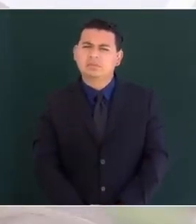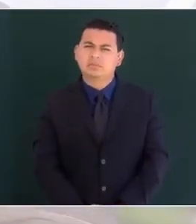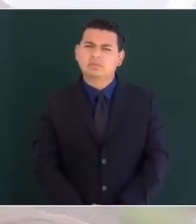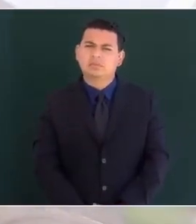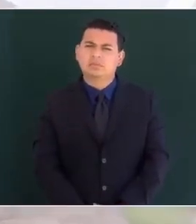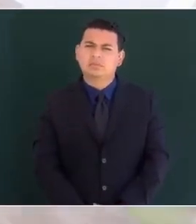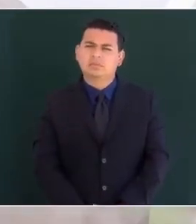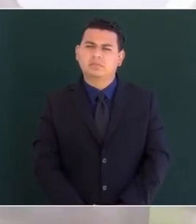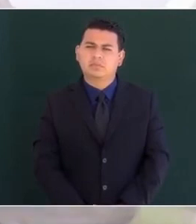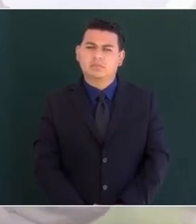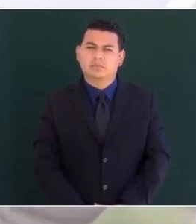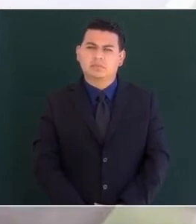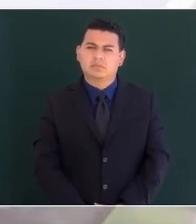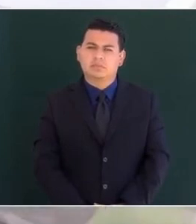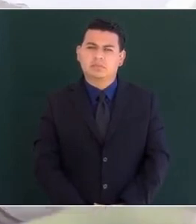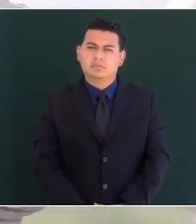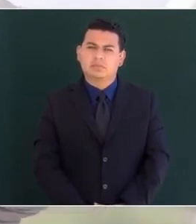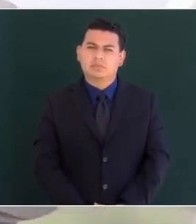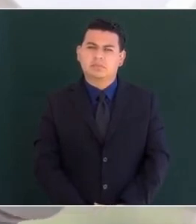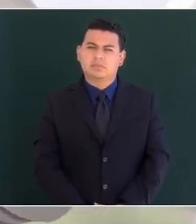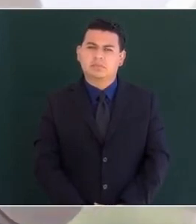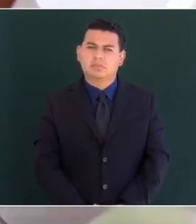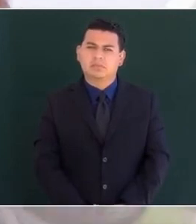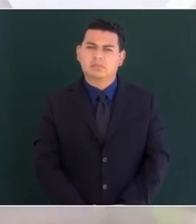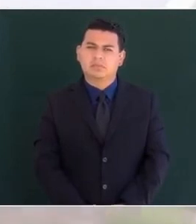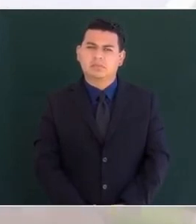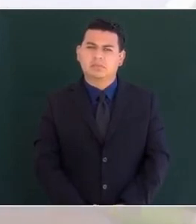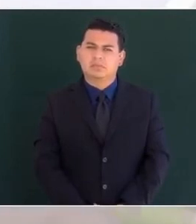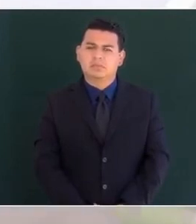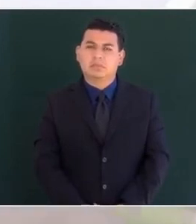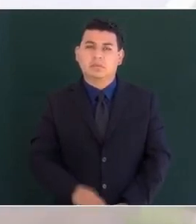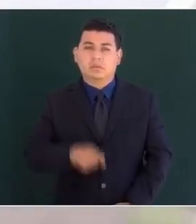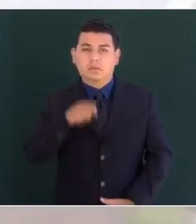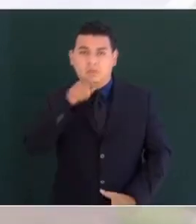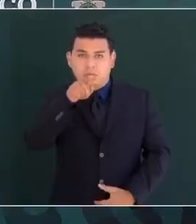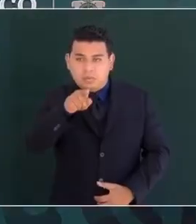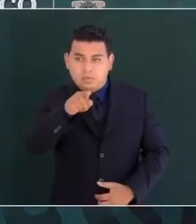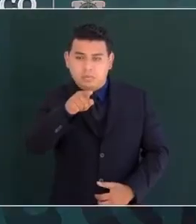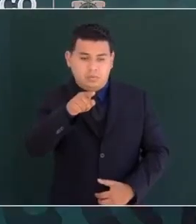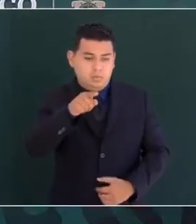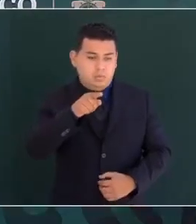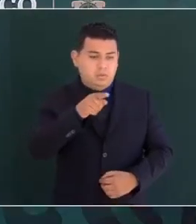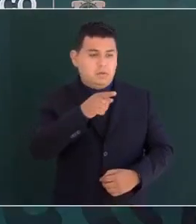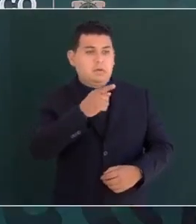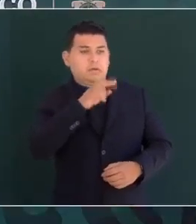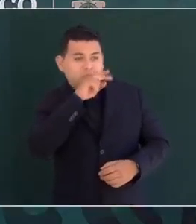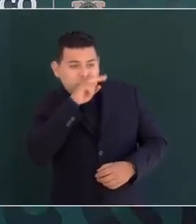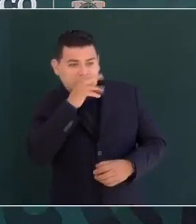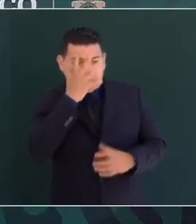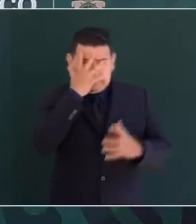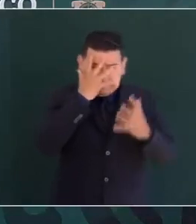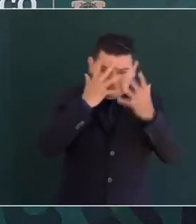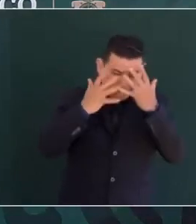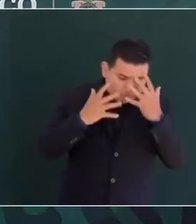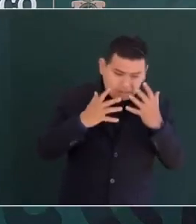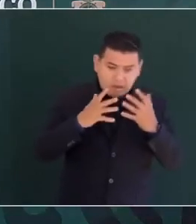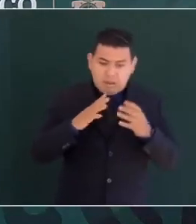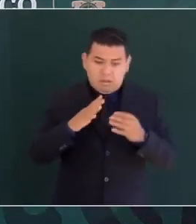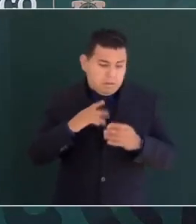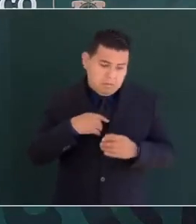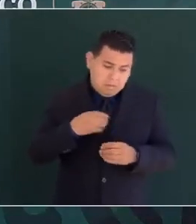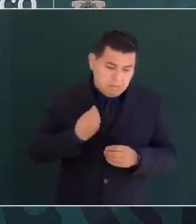Avergüénzate de lo que haces hasta que tengas la victoria de lo que tu conciencia te dicta.